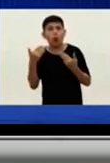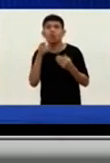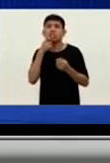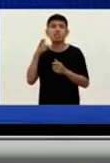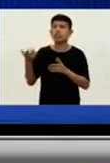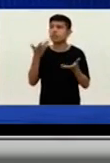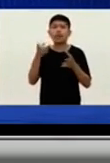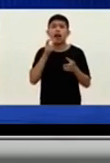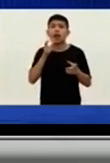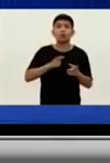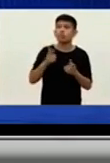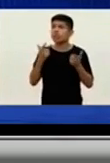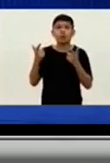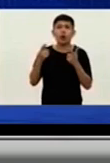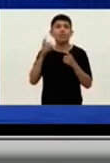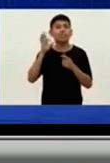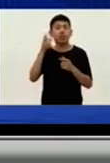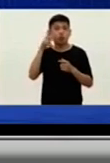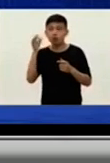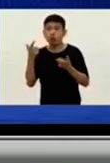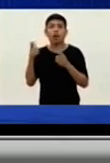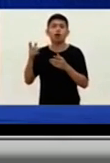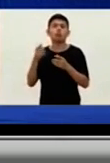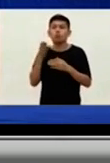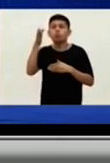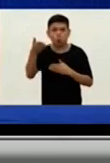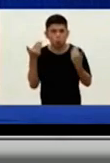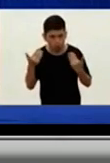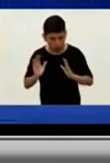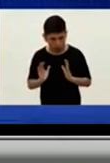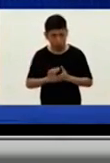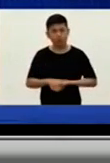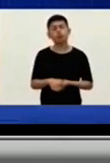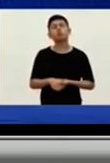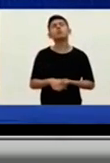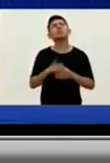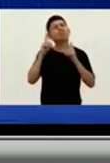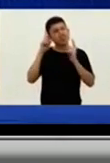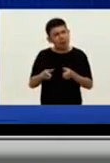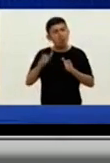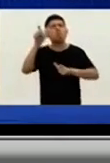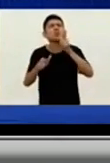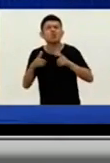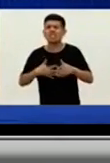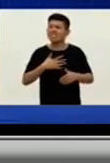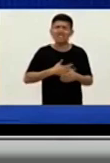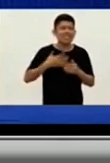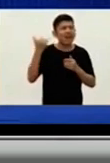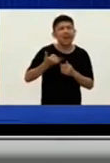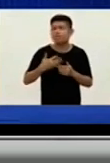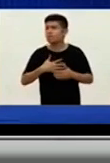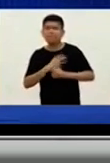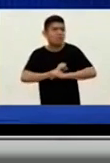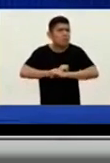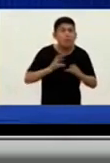una respuesta rápida por el 0800. Por supuesto, a todas las personas que tengan muchos síntomas, se sientan muy